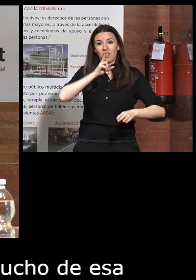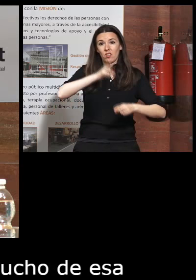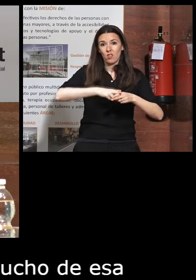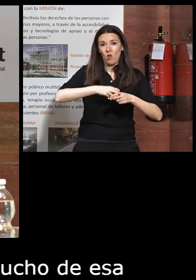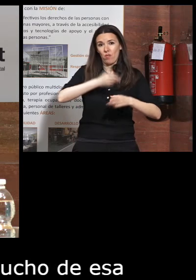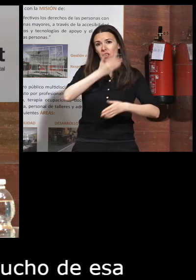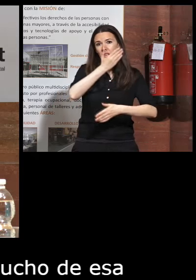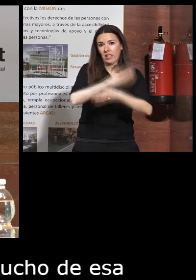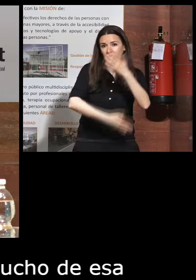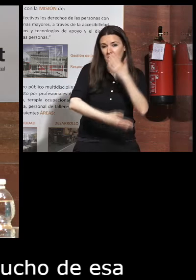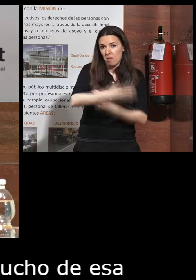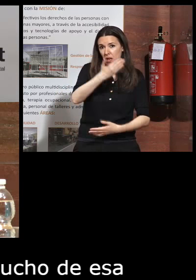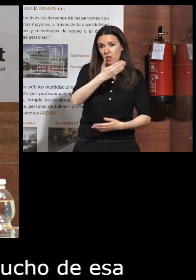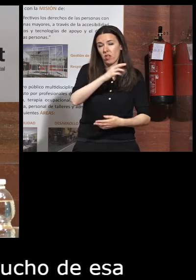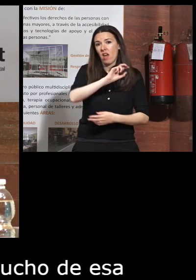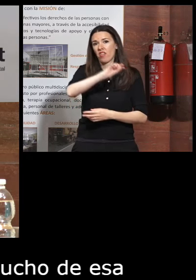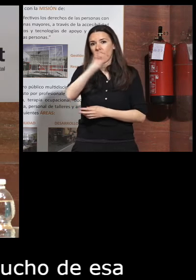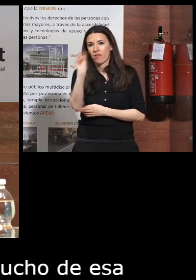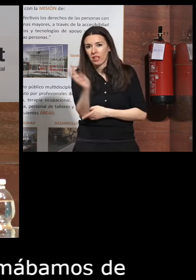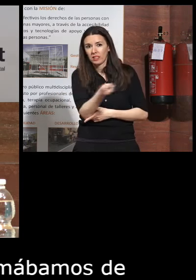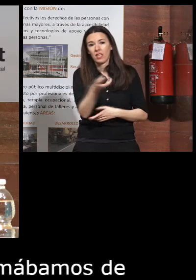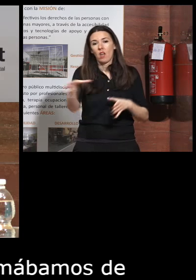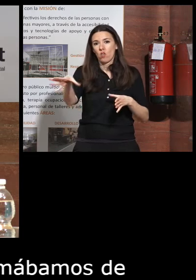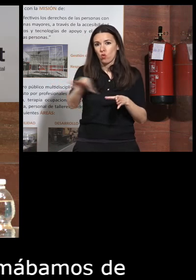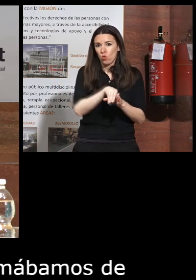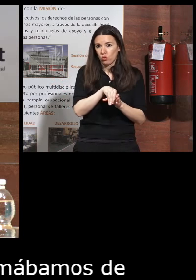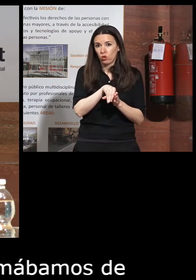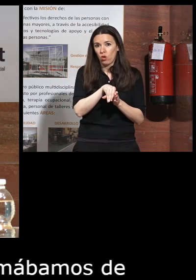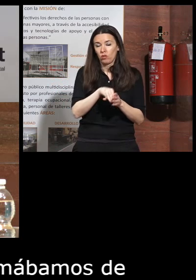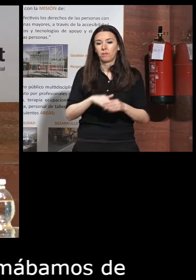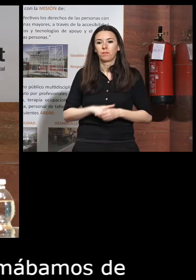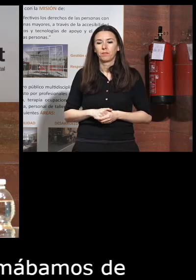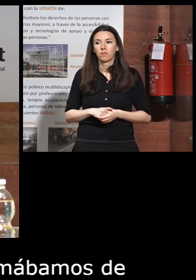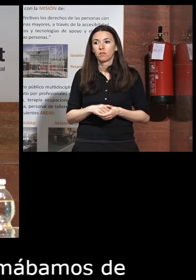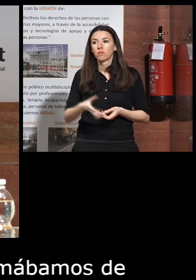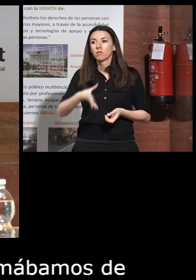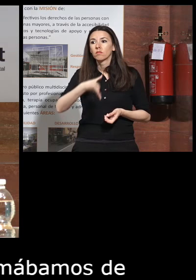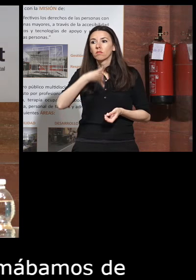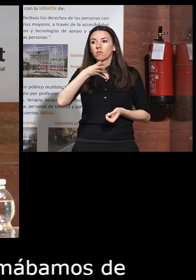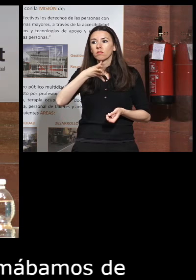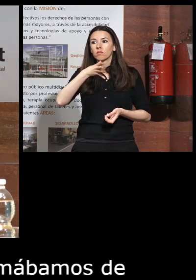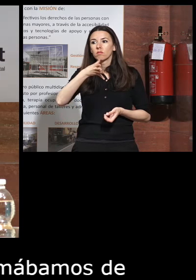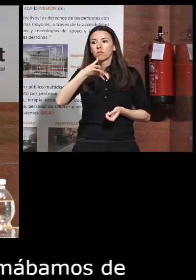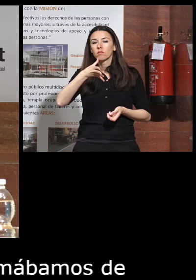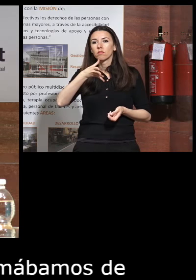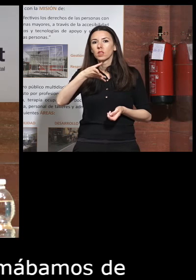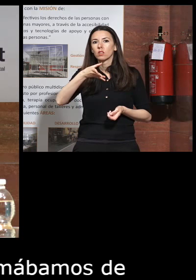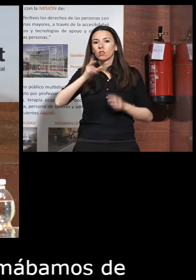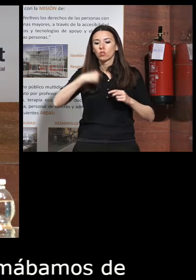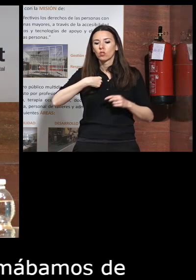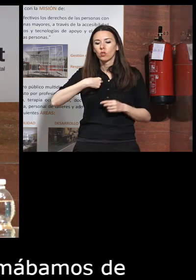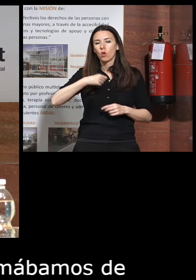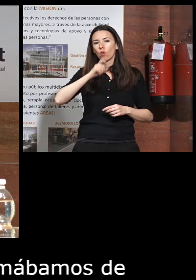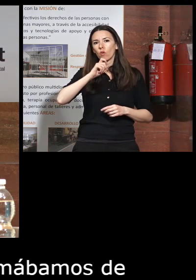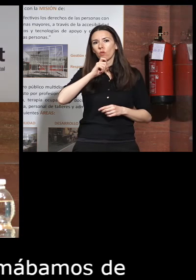discapacidad término diversidad de inclusión y porque como yo ¿no?